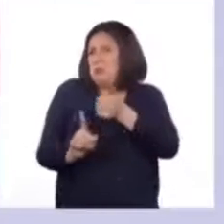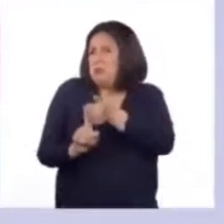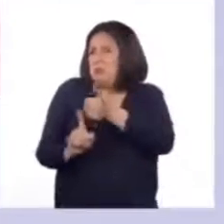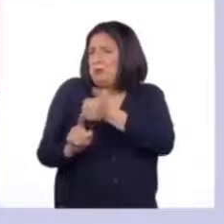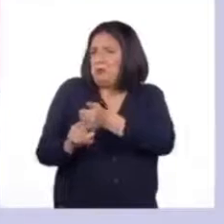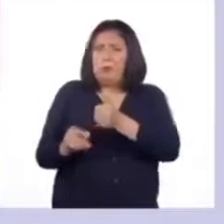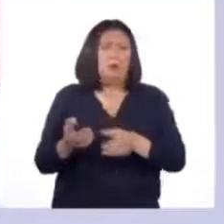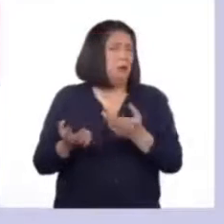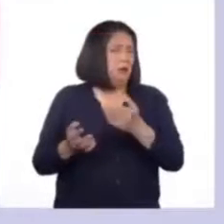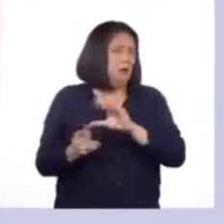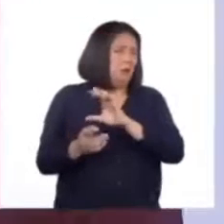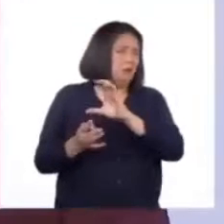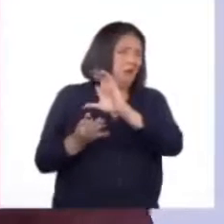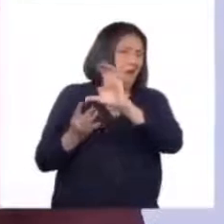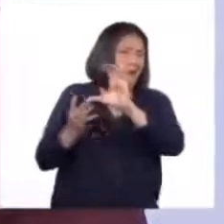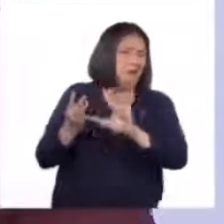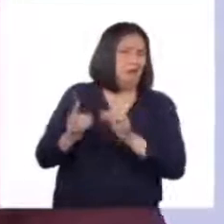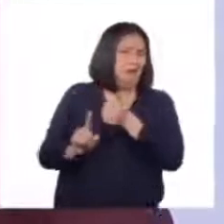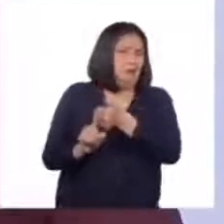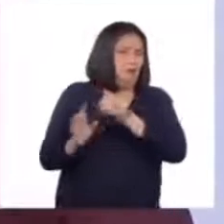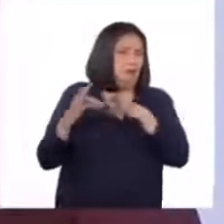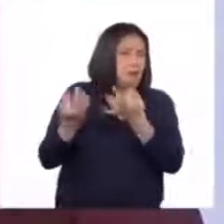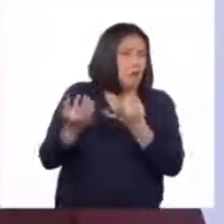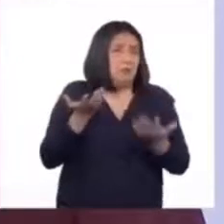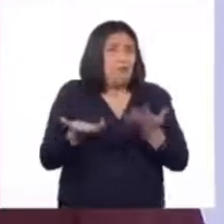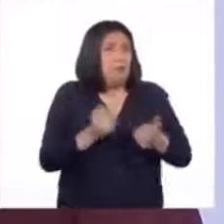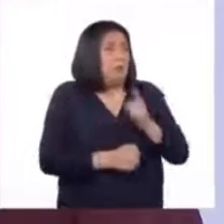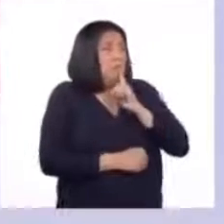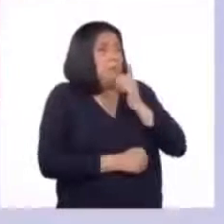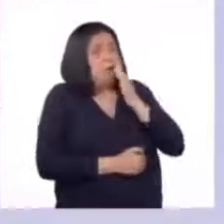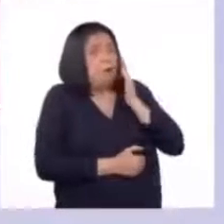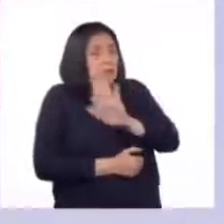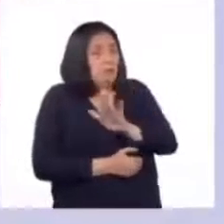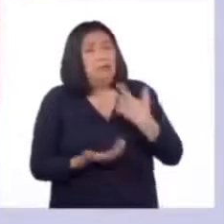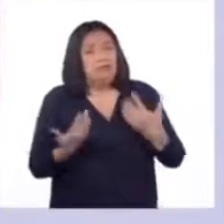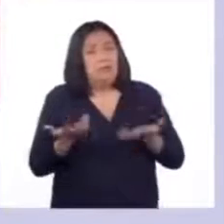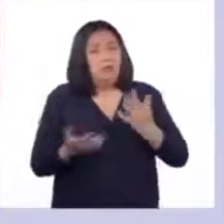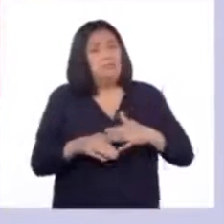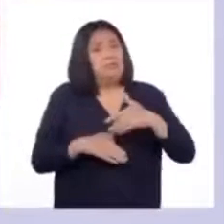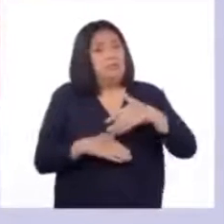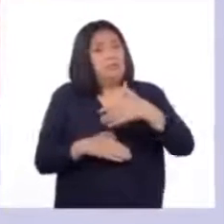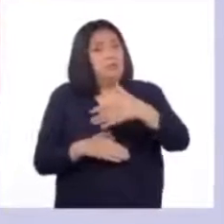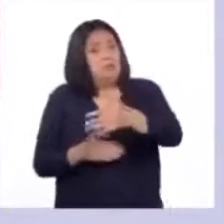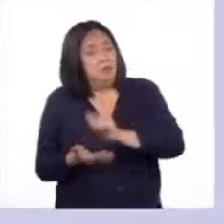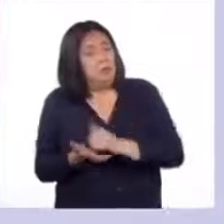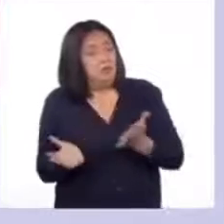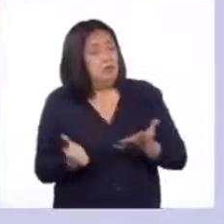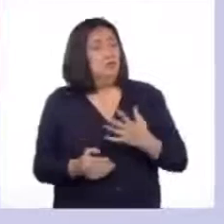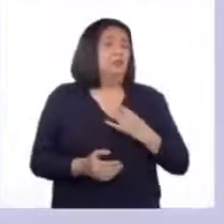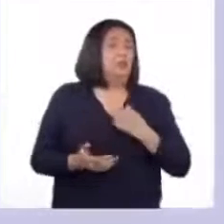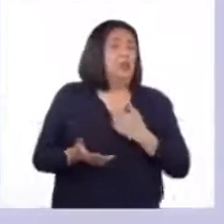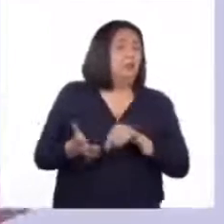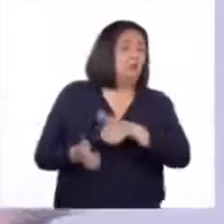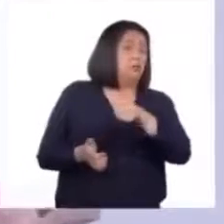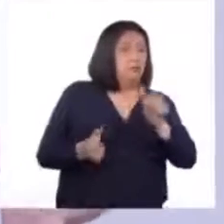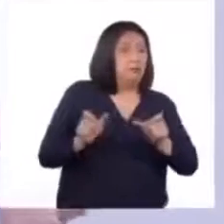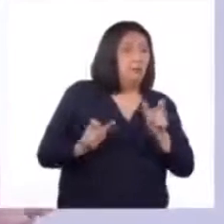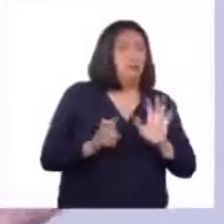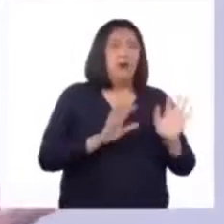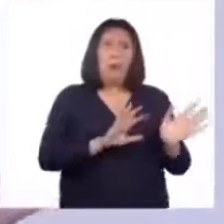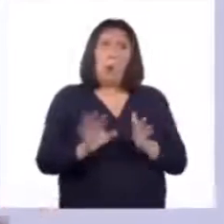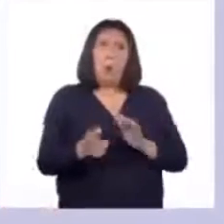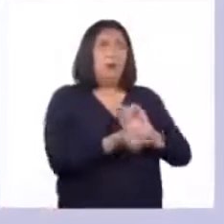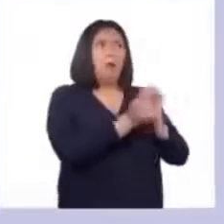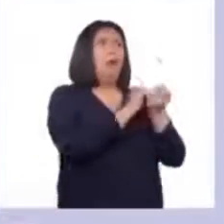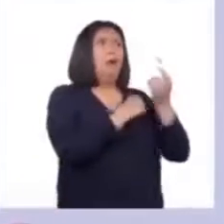de tu familia. Quizás tus padres también empezaron a desarrollarse un poco después que el resto. Cambios,